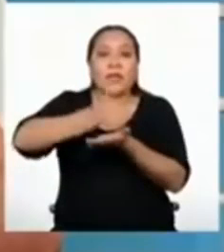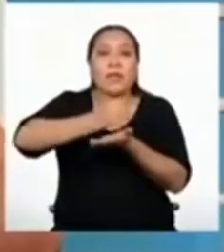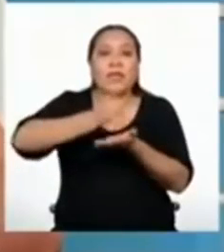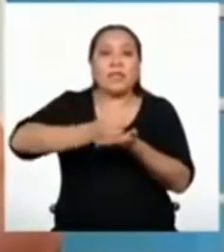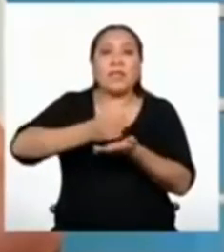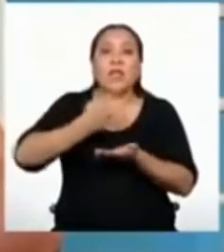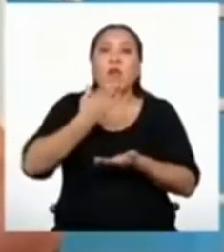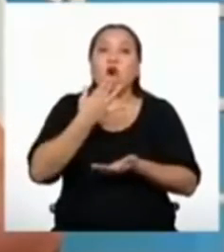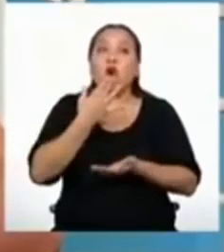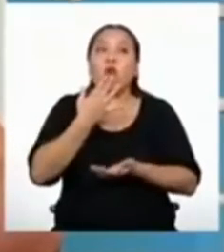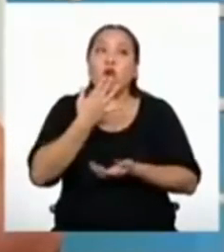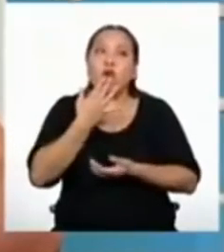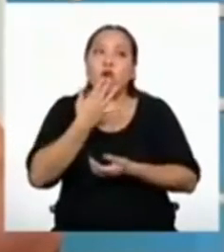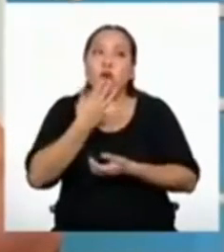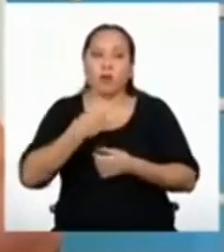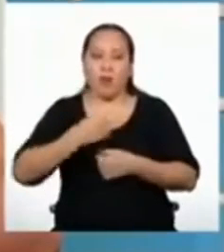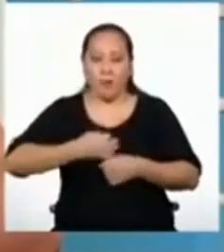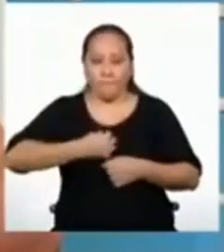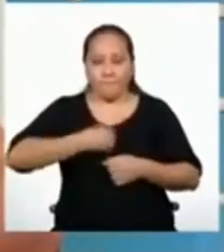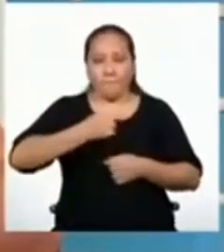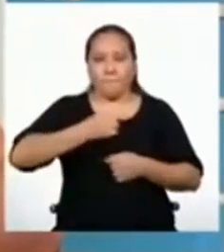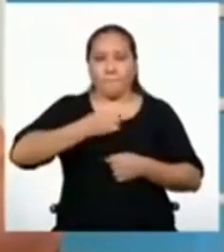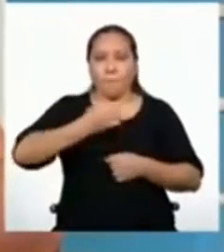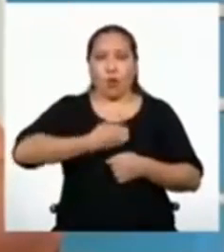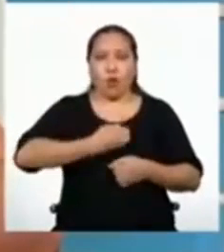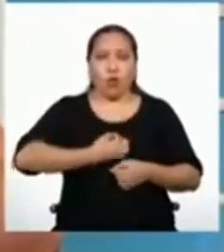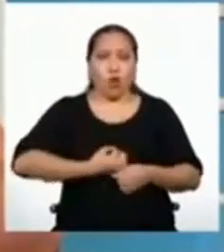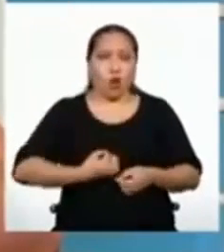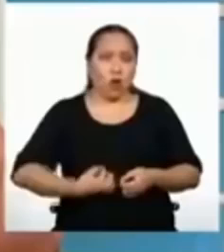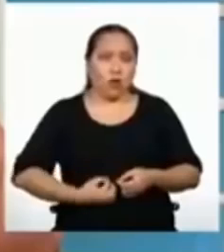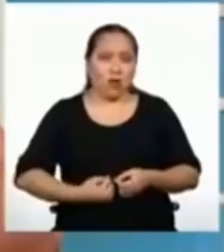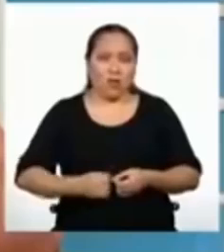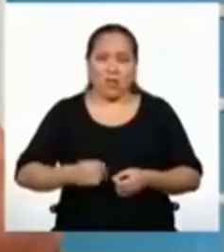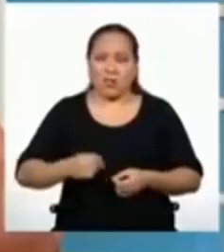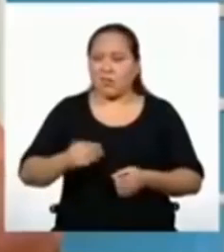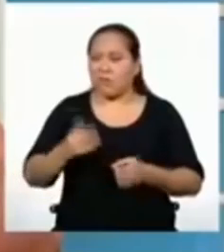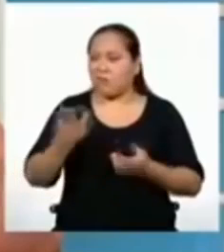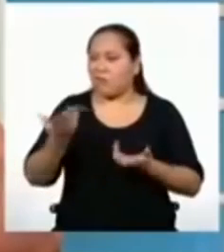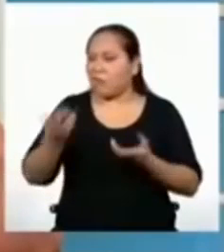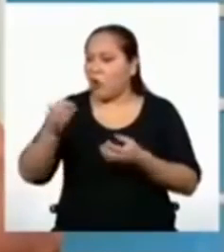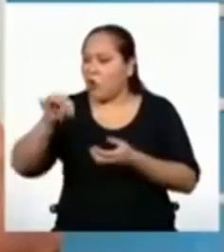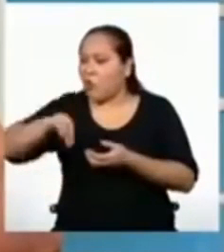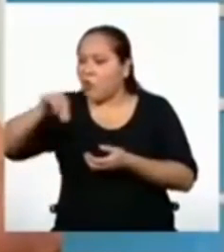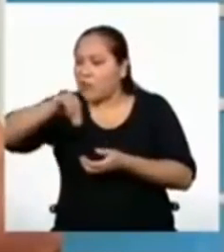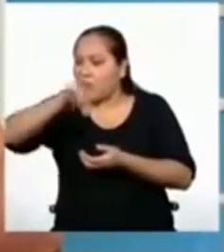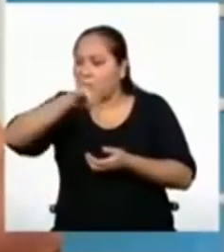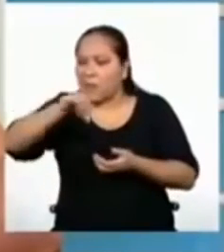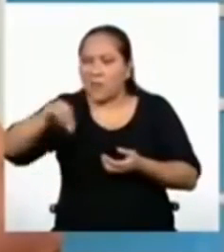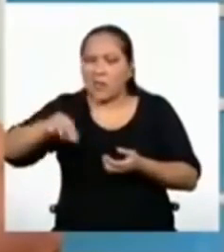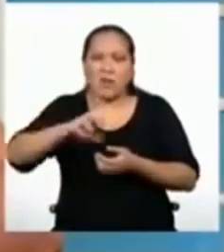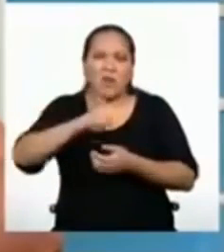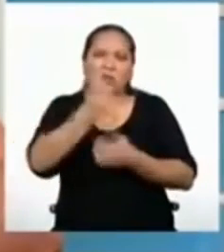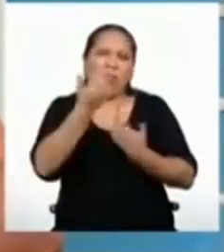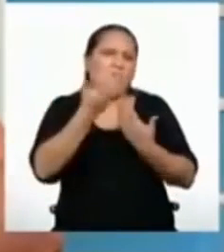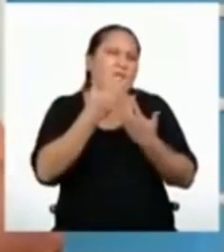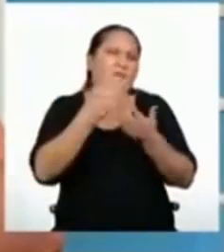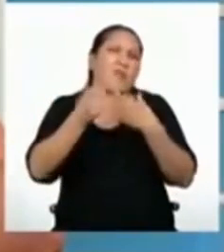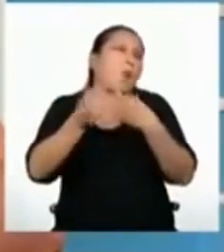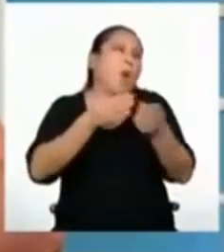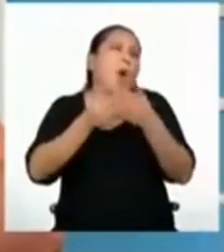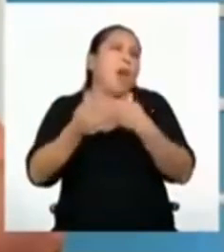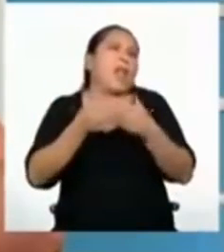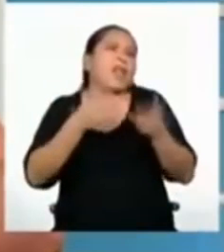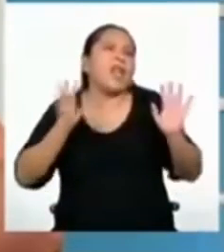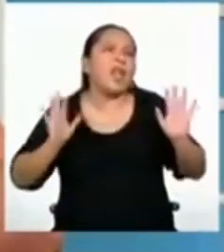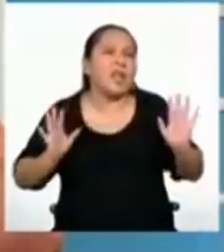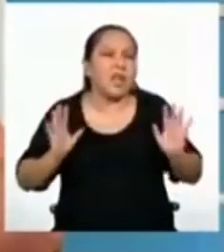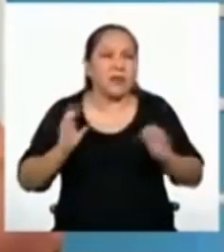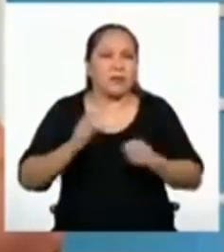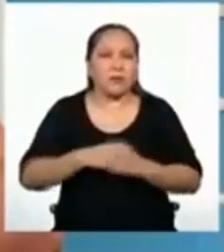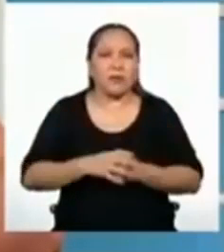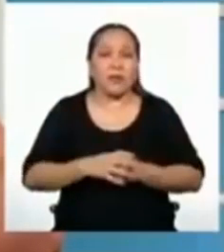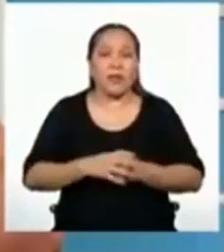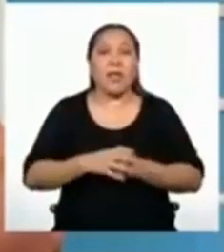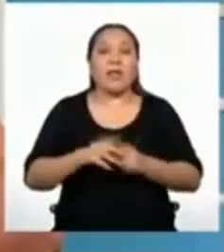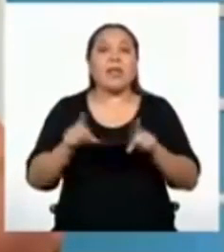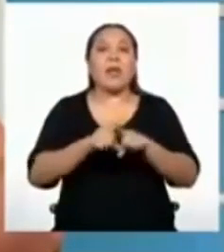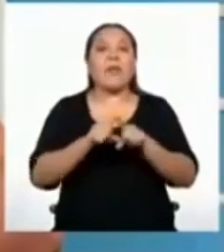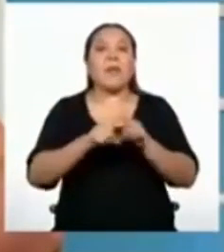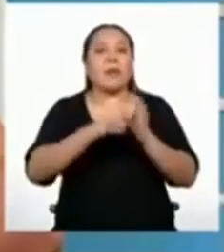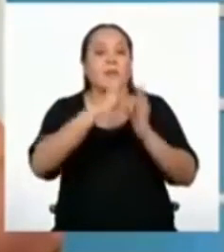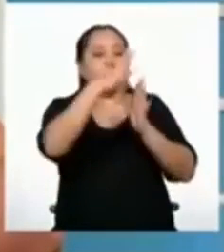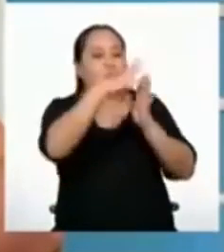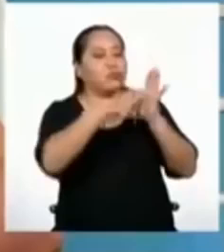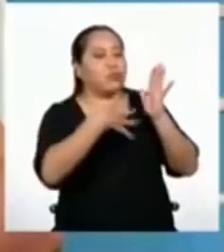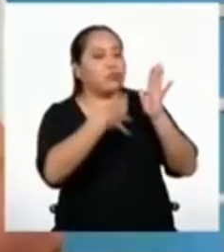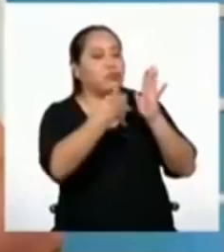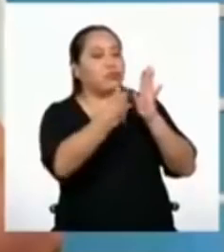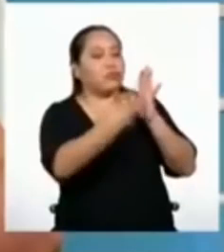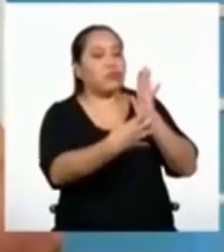Podría ser botones, semillas o cualquier otro objeto pequeño que sirva como ficha. También necesitamos un tablero cuadriculado de 10